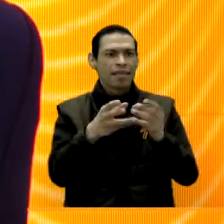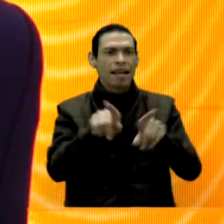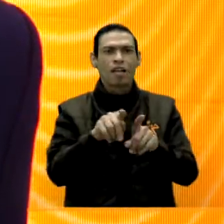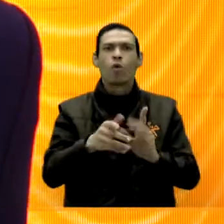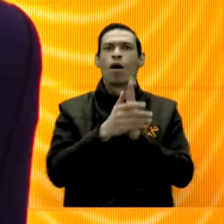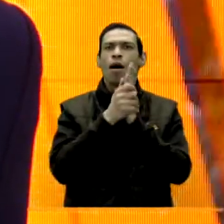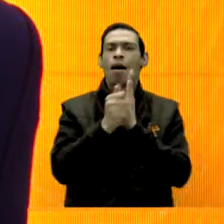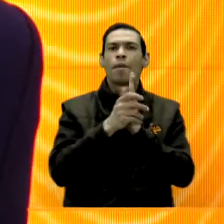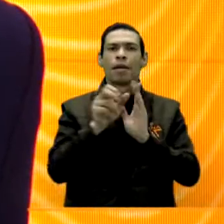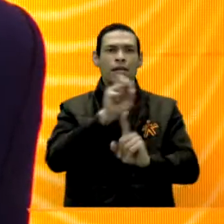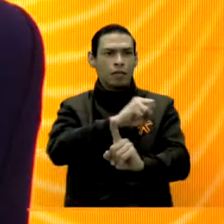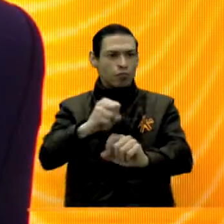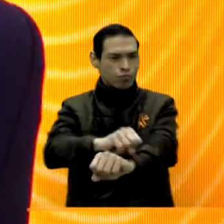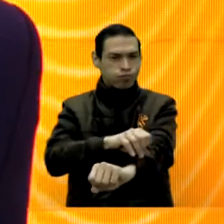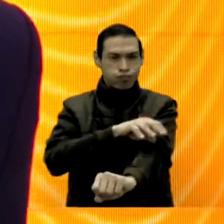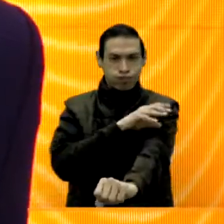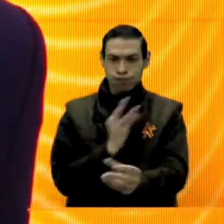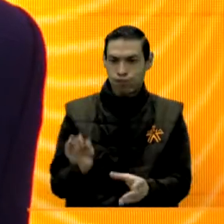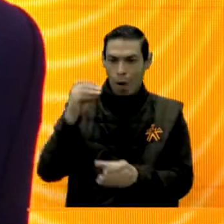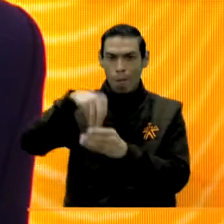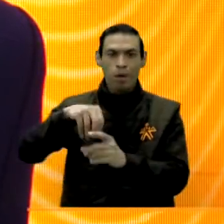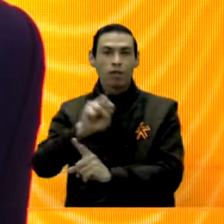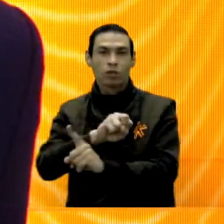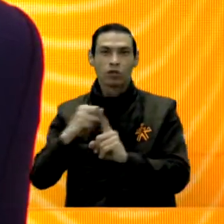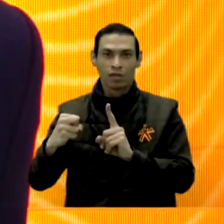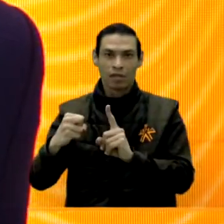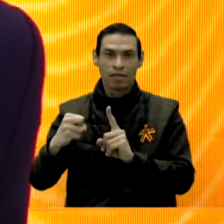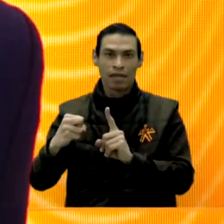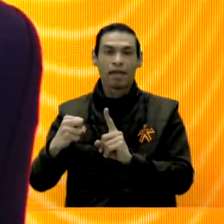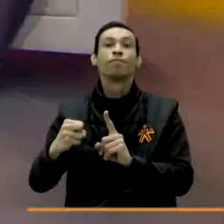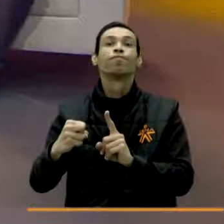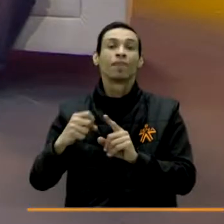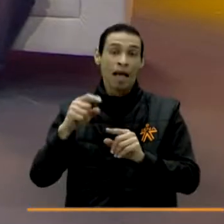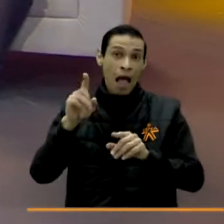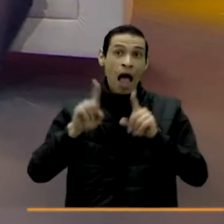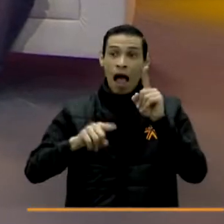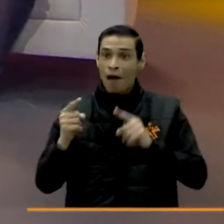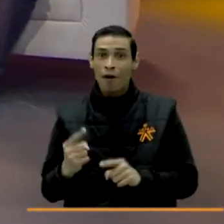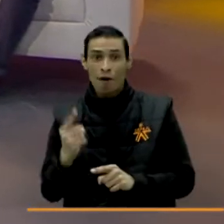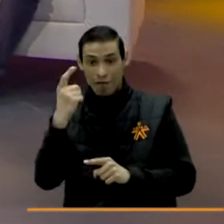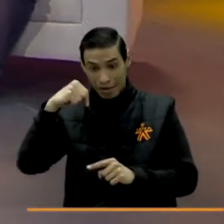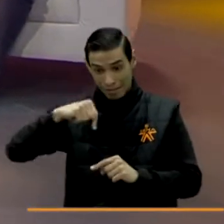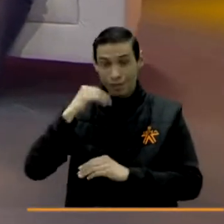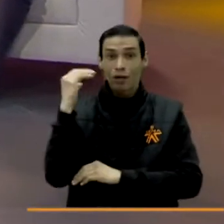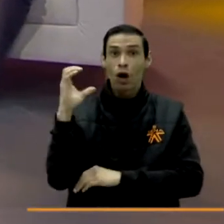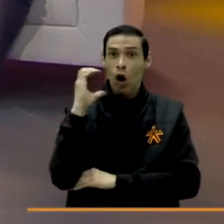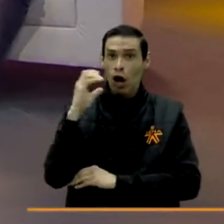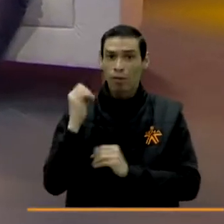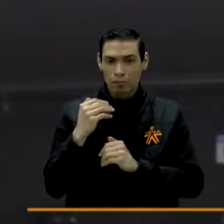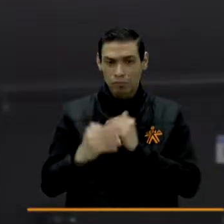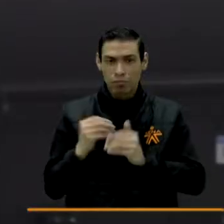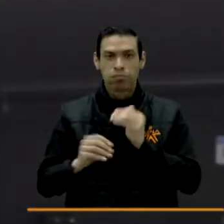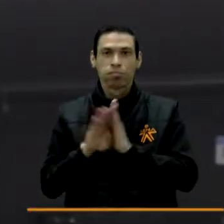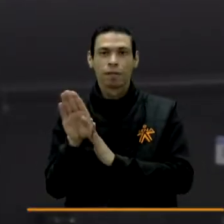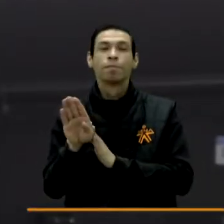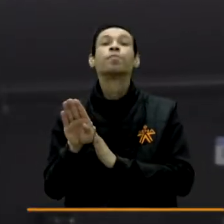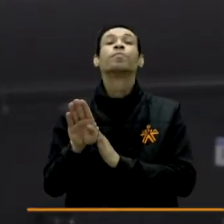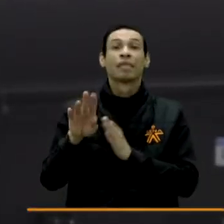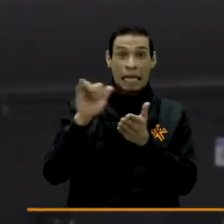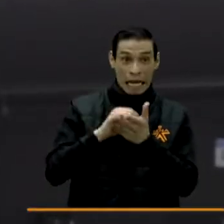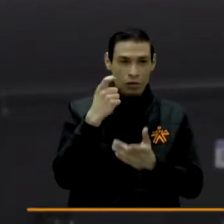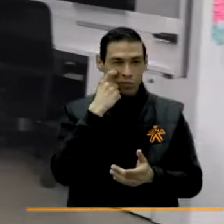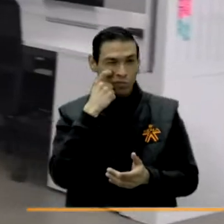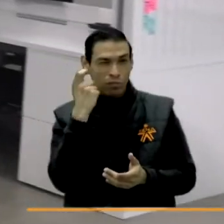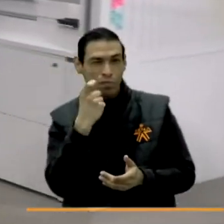a fluir dentro de la organización, especialmente en campos donde no están desarrolladas en el país. Y puntualmente estamos